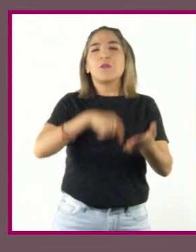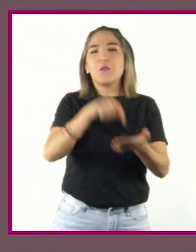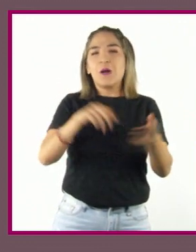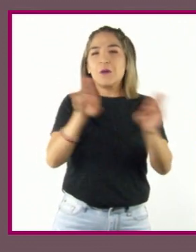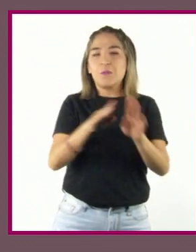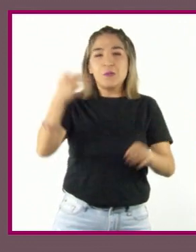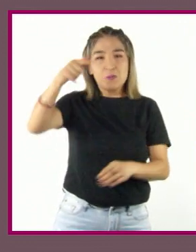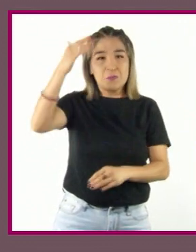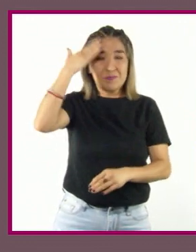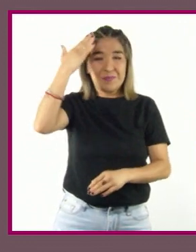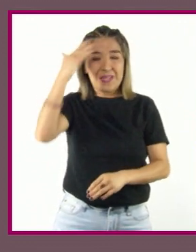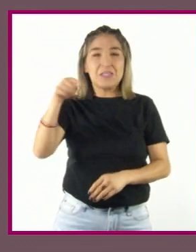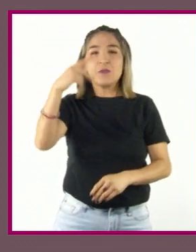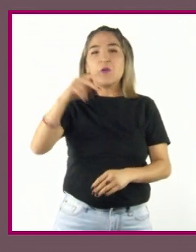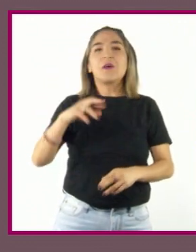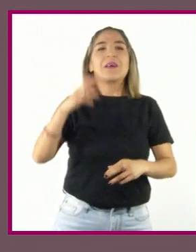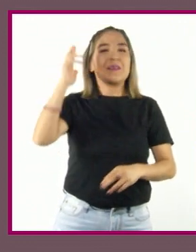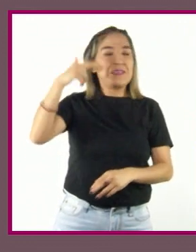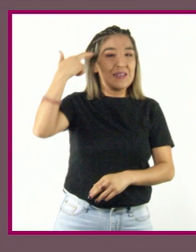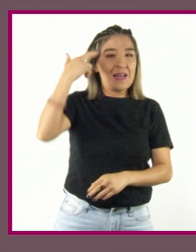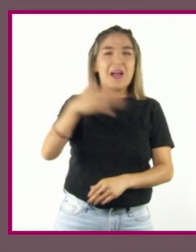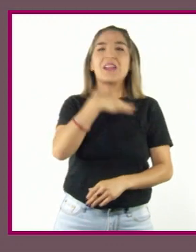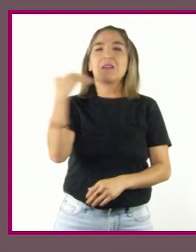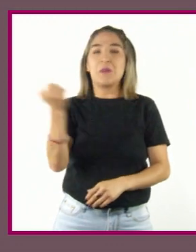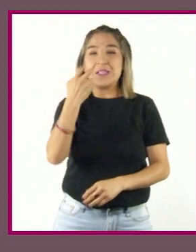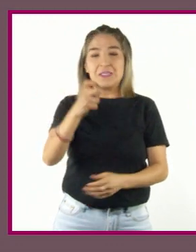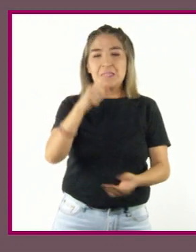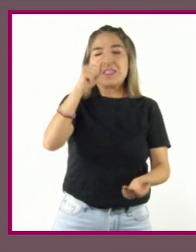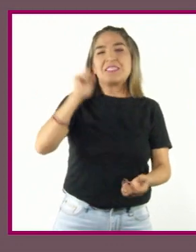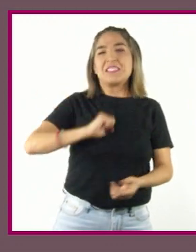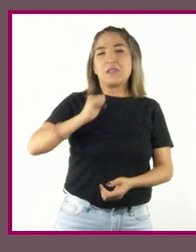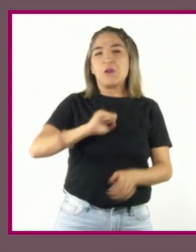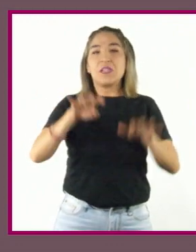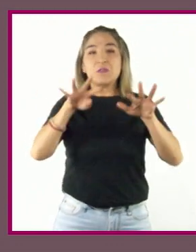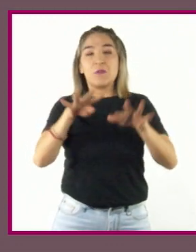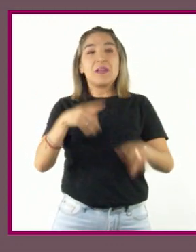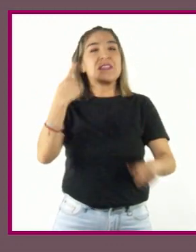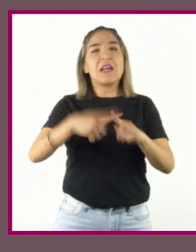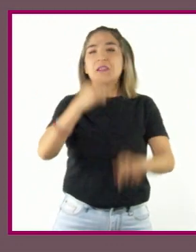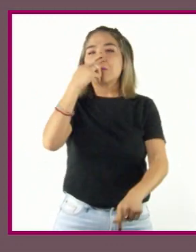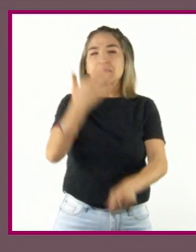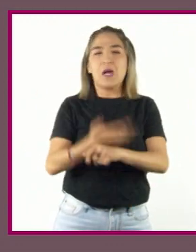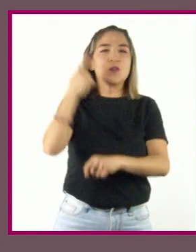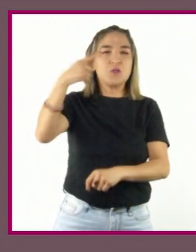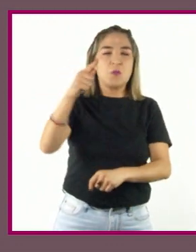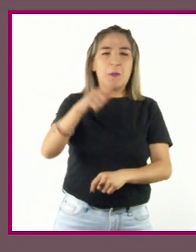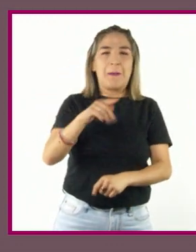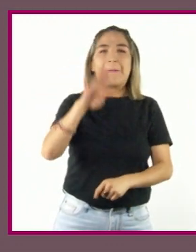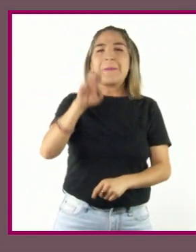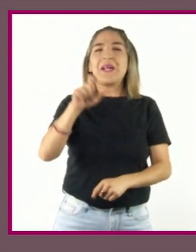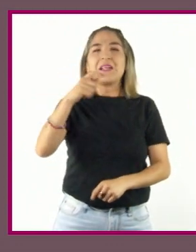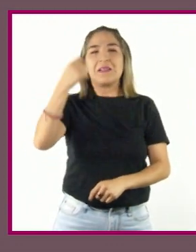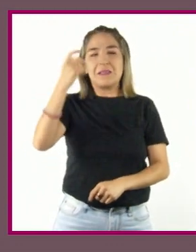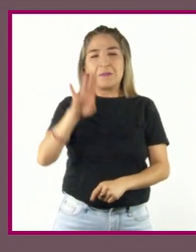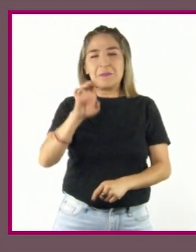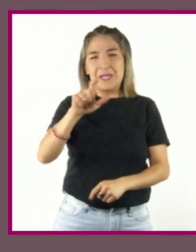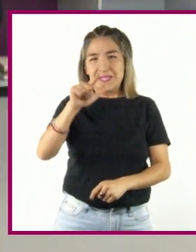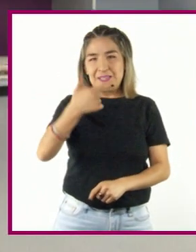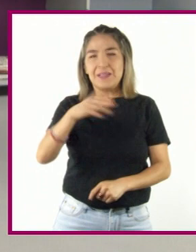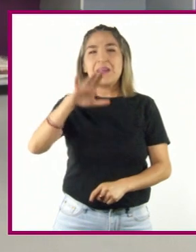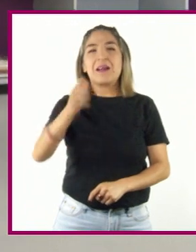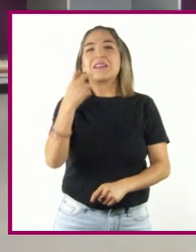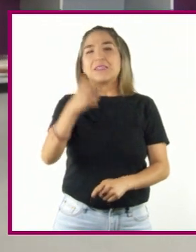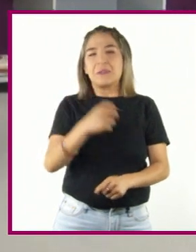por el imperio alemán en el siglo XIX y qué pasó a quedar bajo la administración de Bélgica después de la Primera Guerra Mundial.